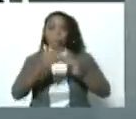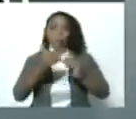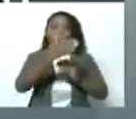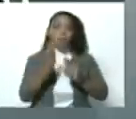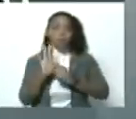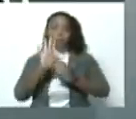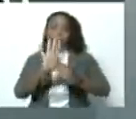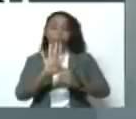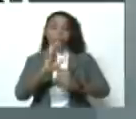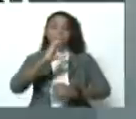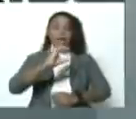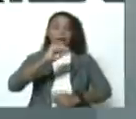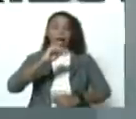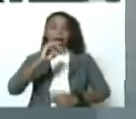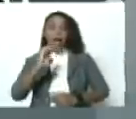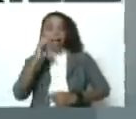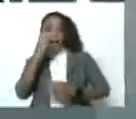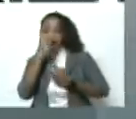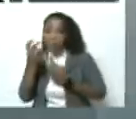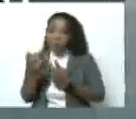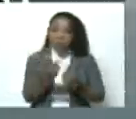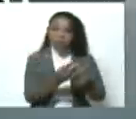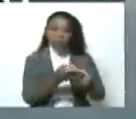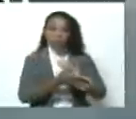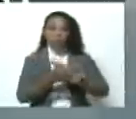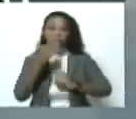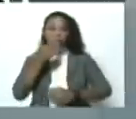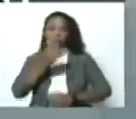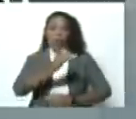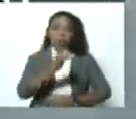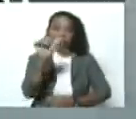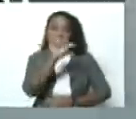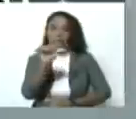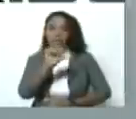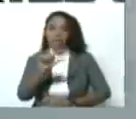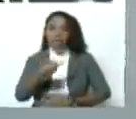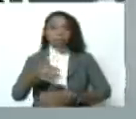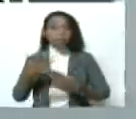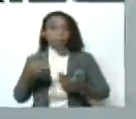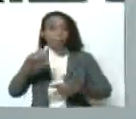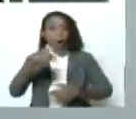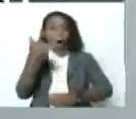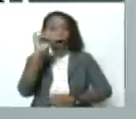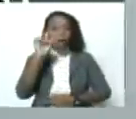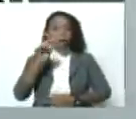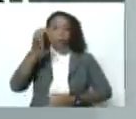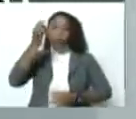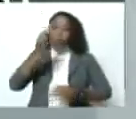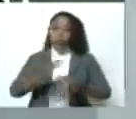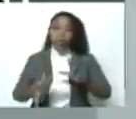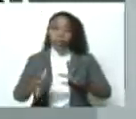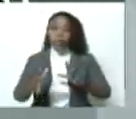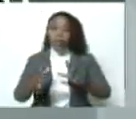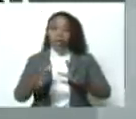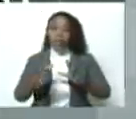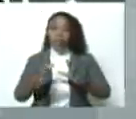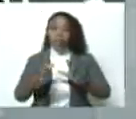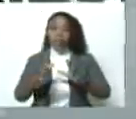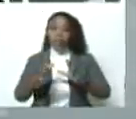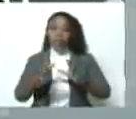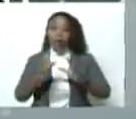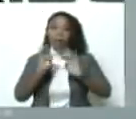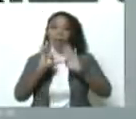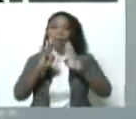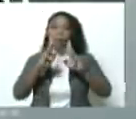el CNE, que fue quien los invitó en las próximas semanas. Es decir, hoy tenemos una suerte de declaración que